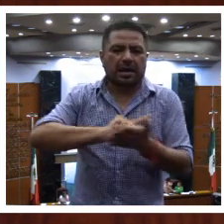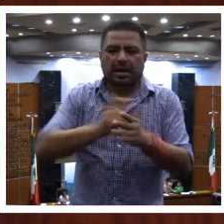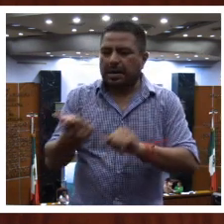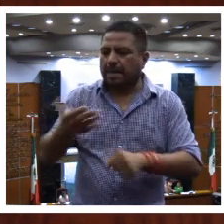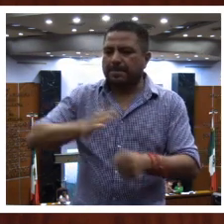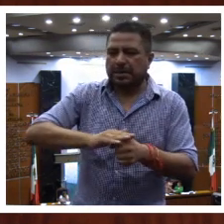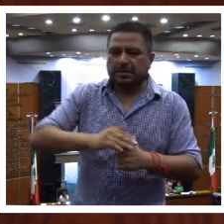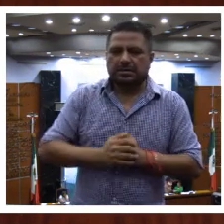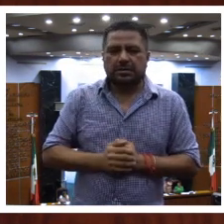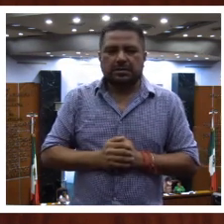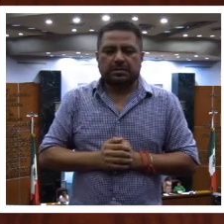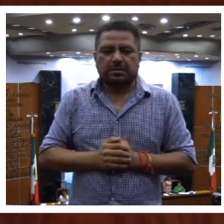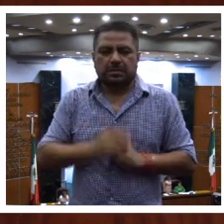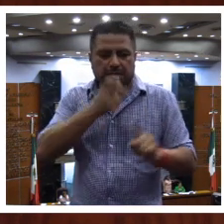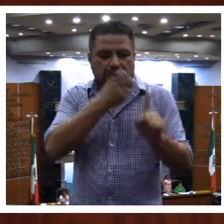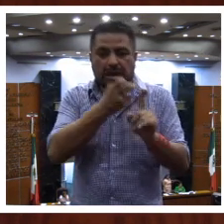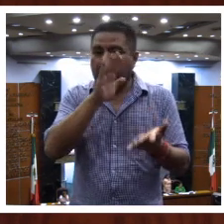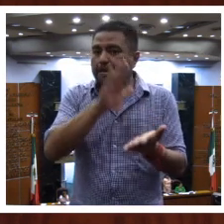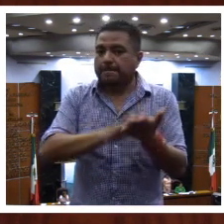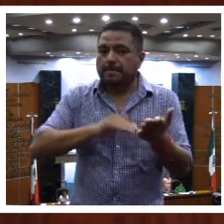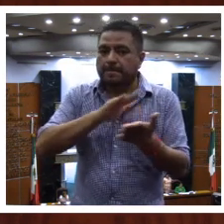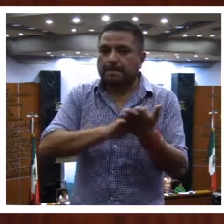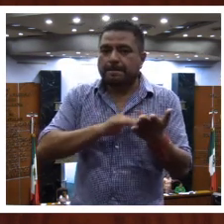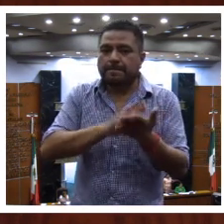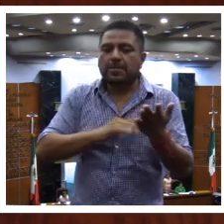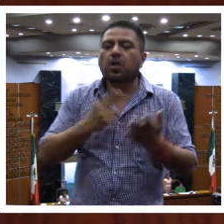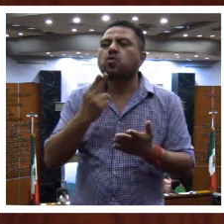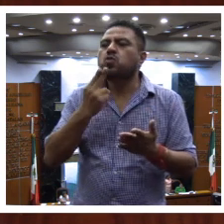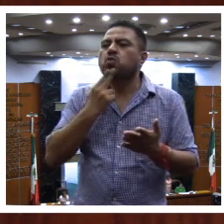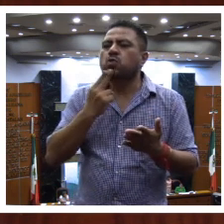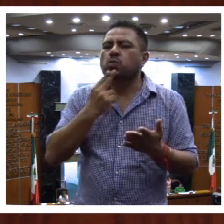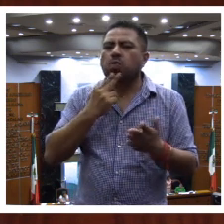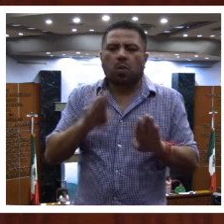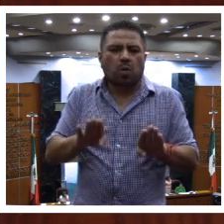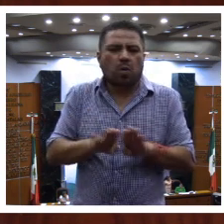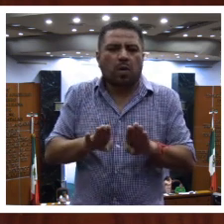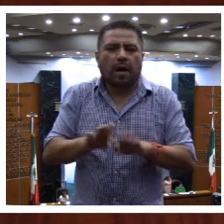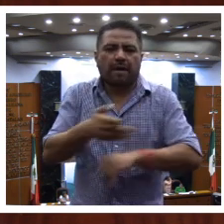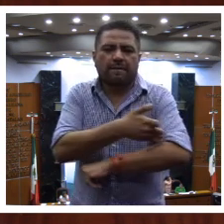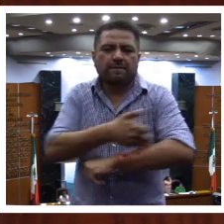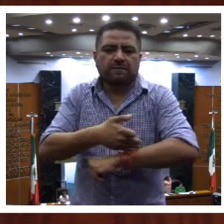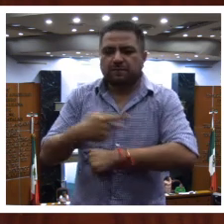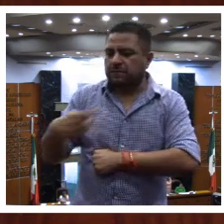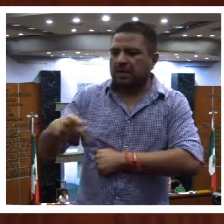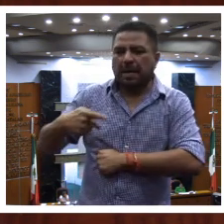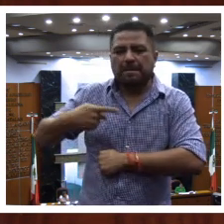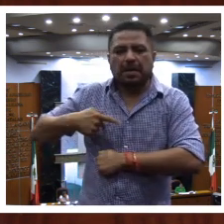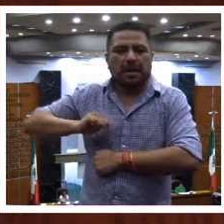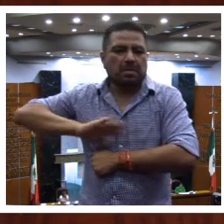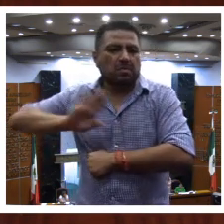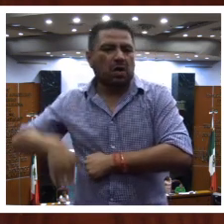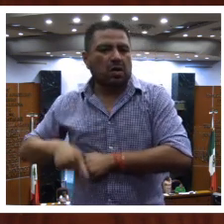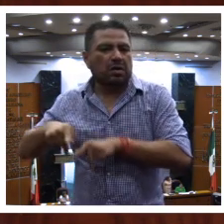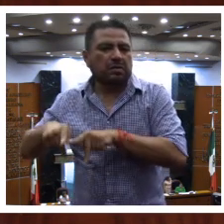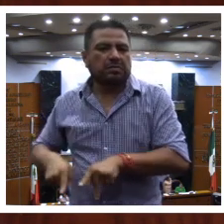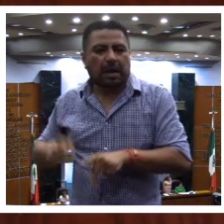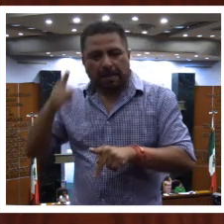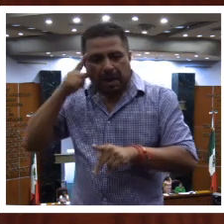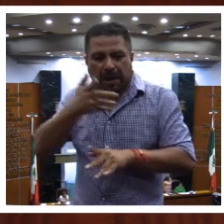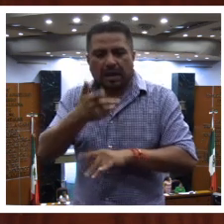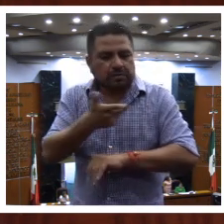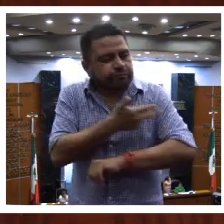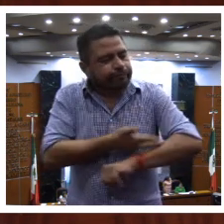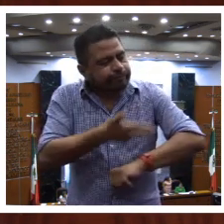administrativos. Estos documentos son utilizados por los familiares del difunto para llevar a cabo